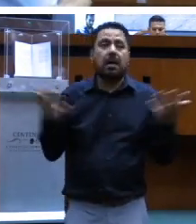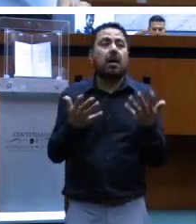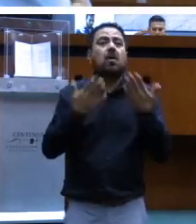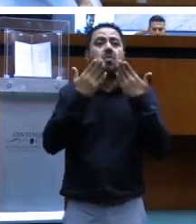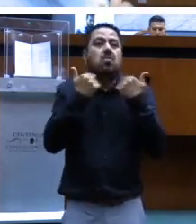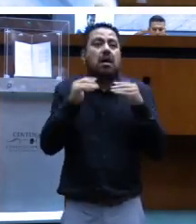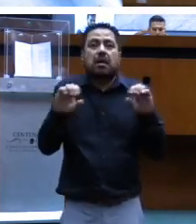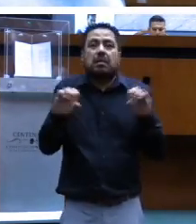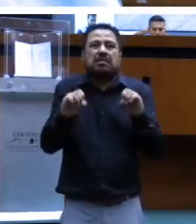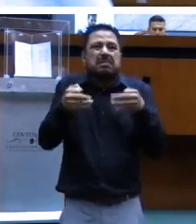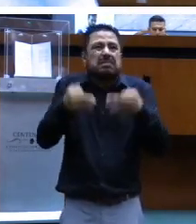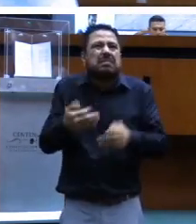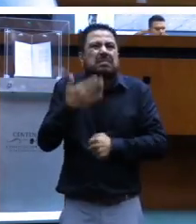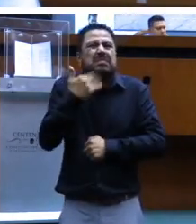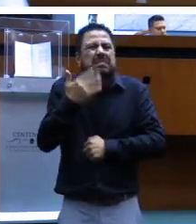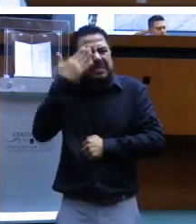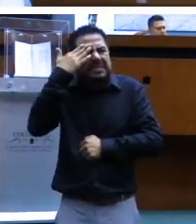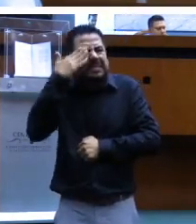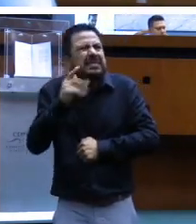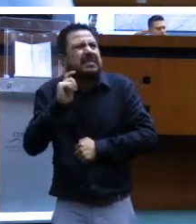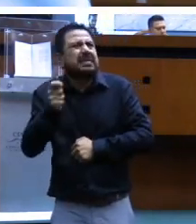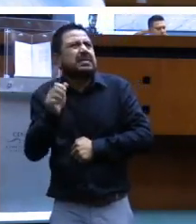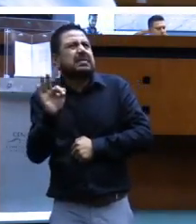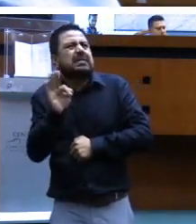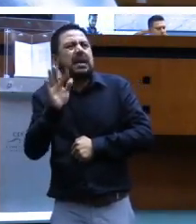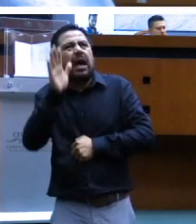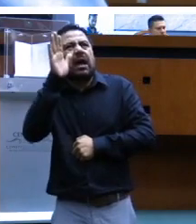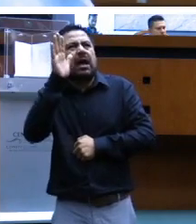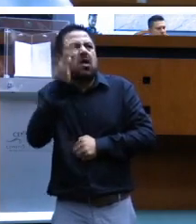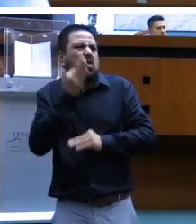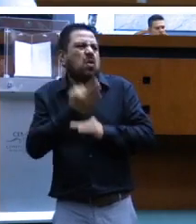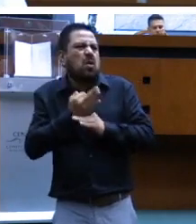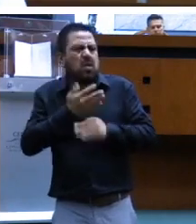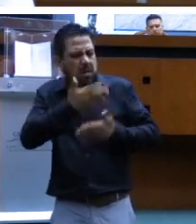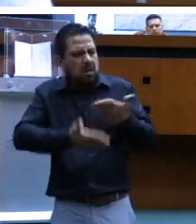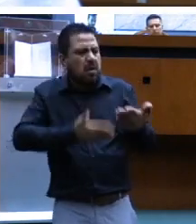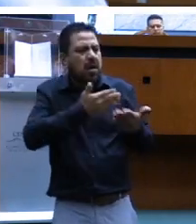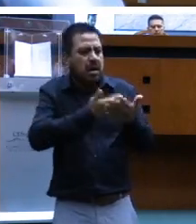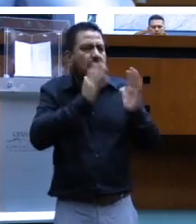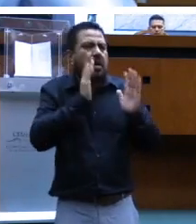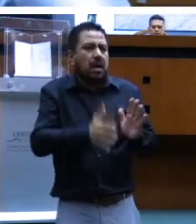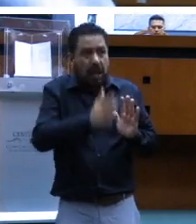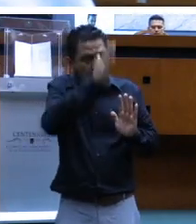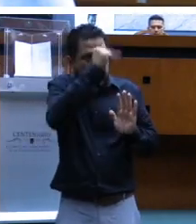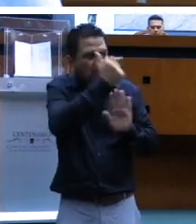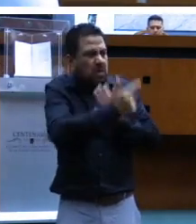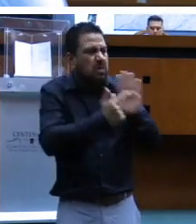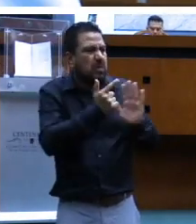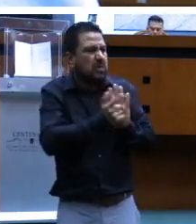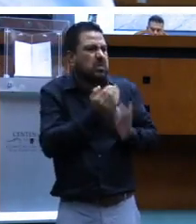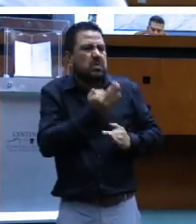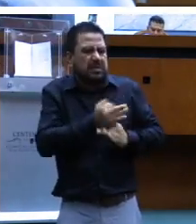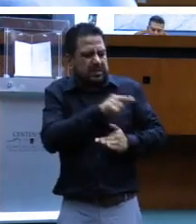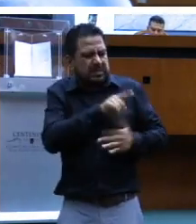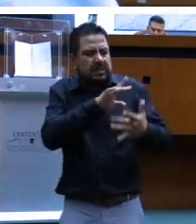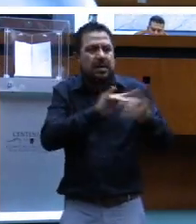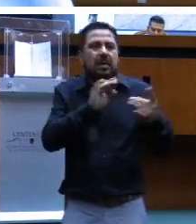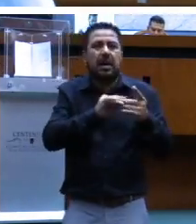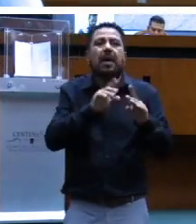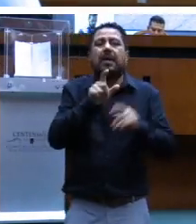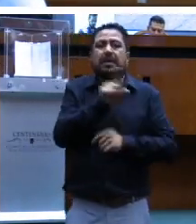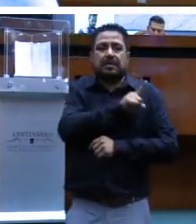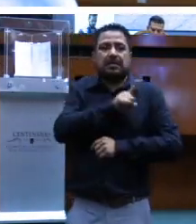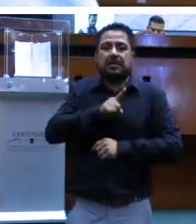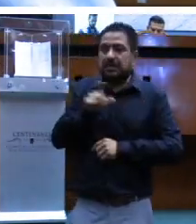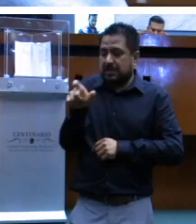No sé exactamente cómo está aquí. Parece que hay un punto de acuerdo aquí en el Congreso o algo así estaban comentando. Credencialización